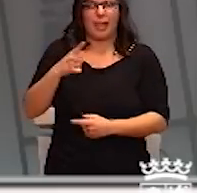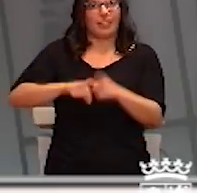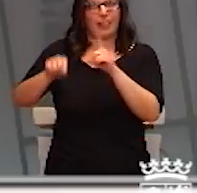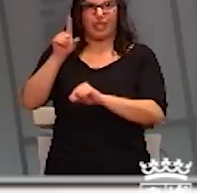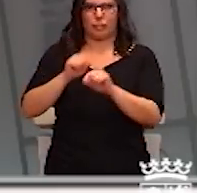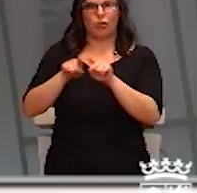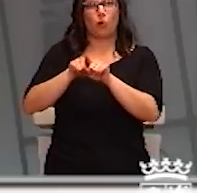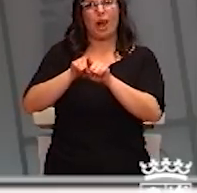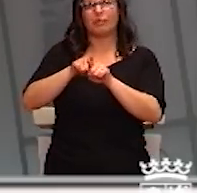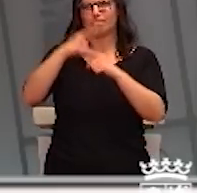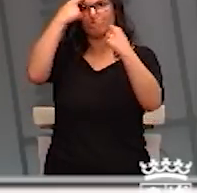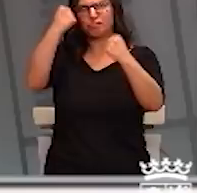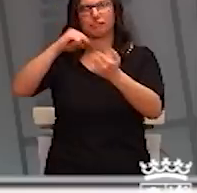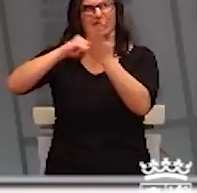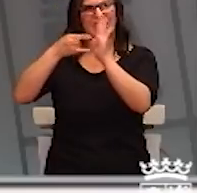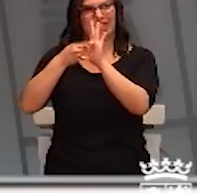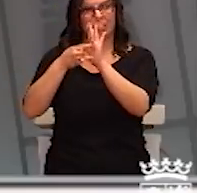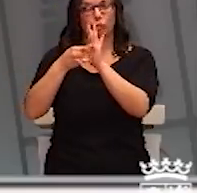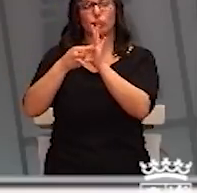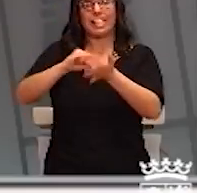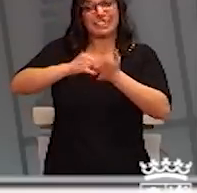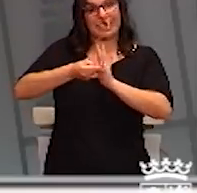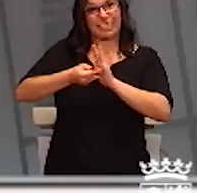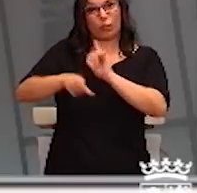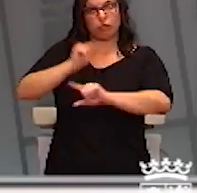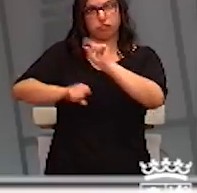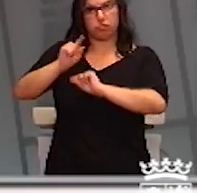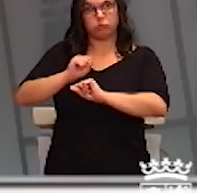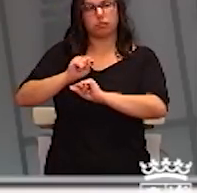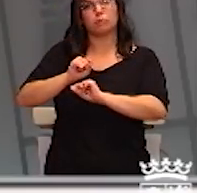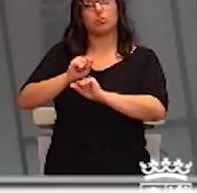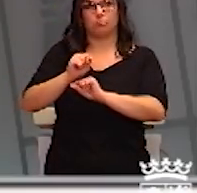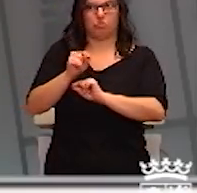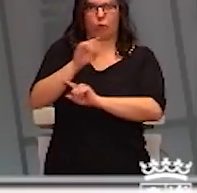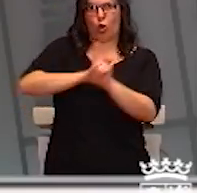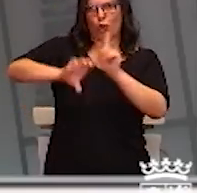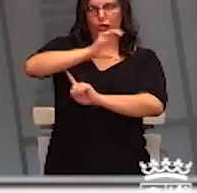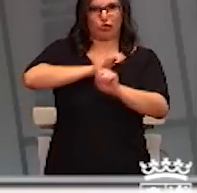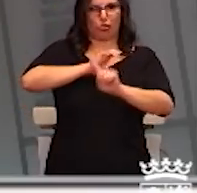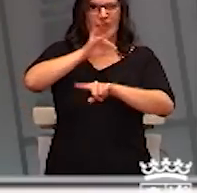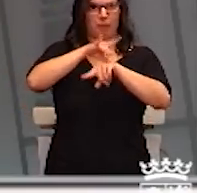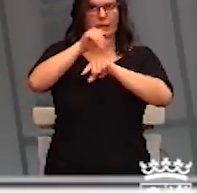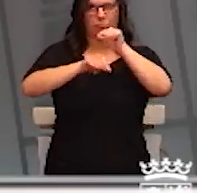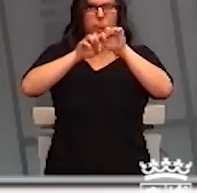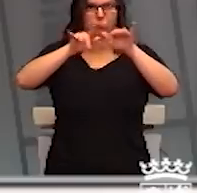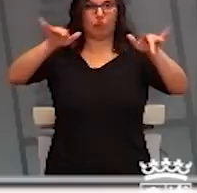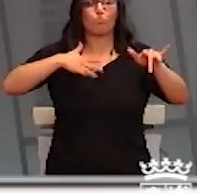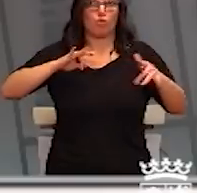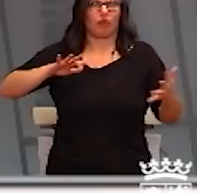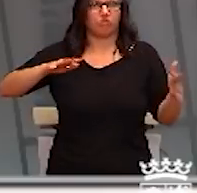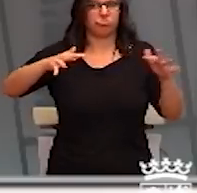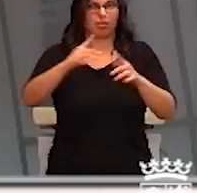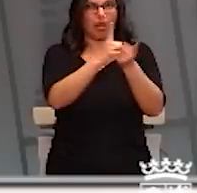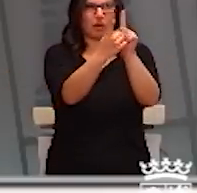técnicas. Y las decisiones técnicas, evidentemente, en un contexto epidémico, pueden evolucionar a lo largo